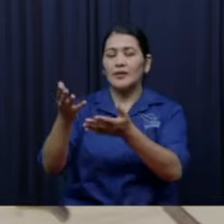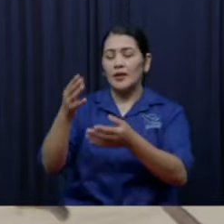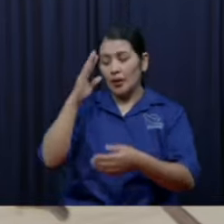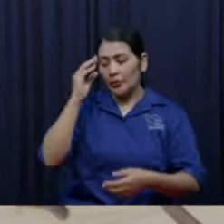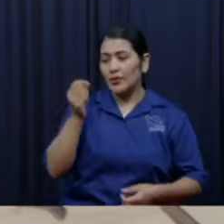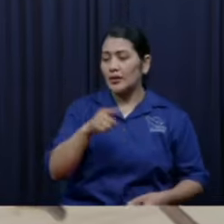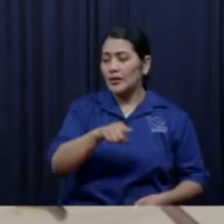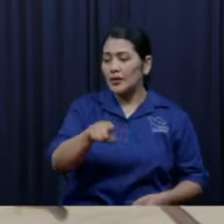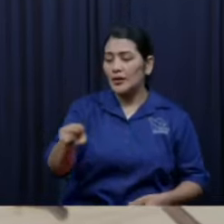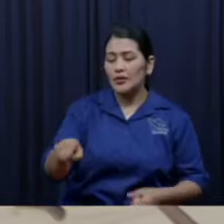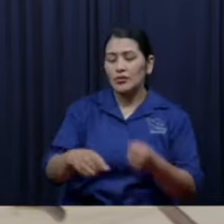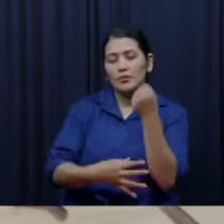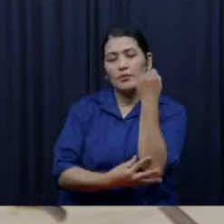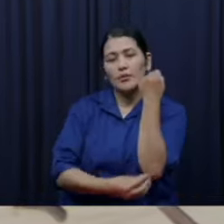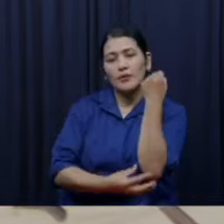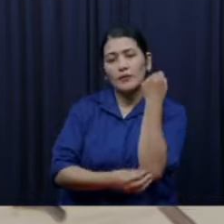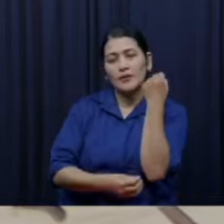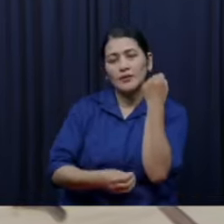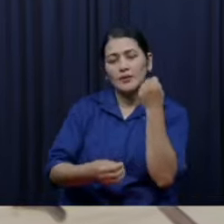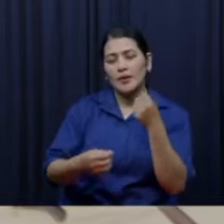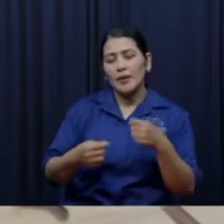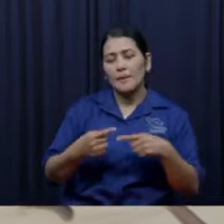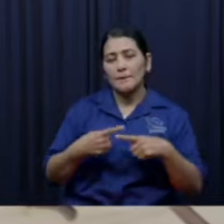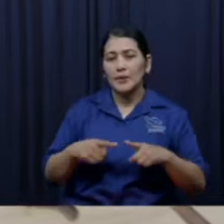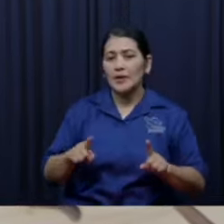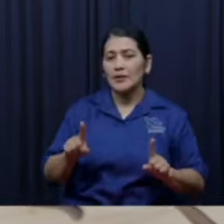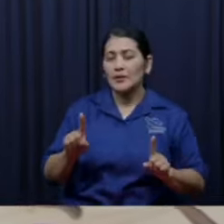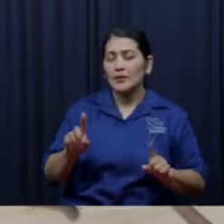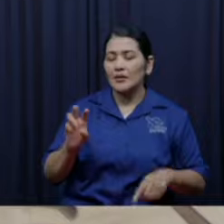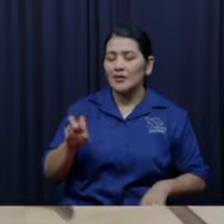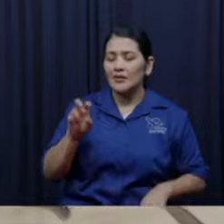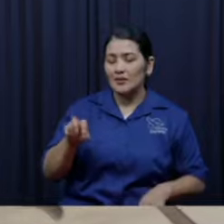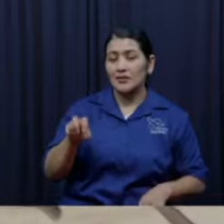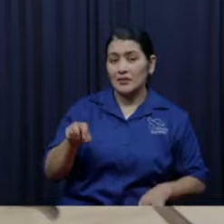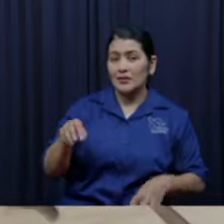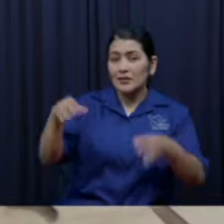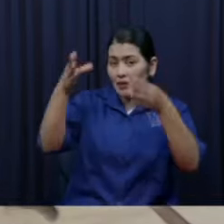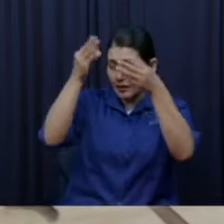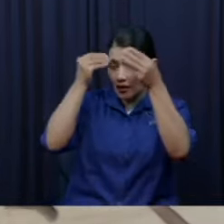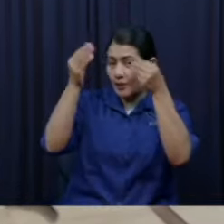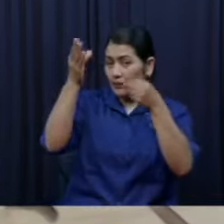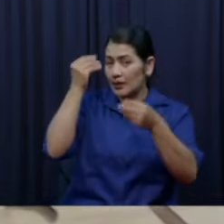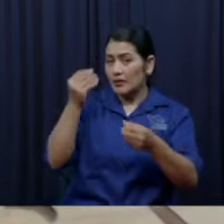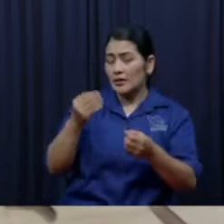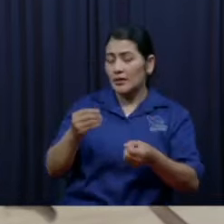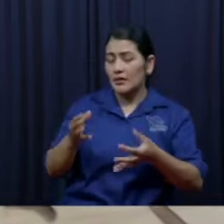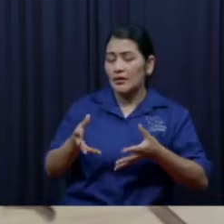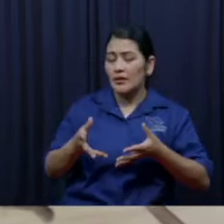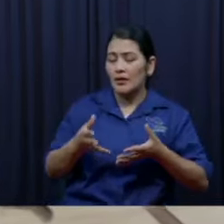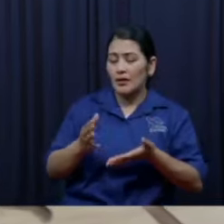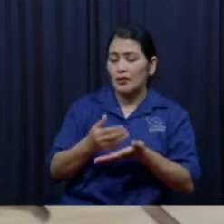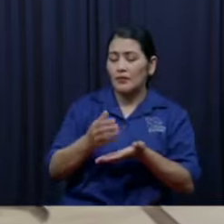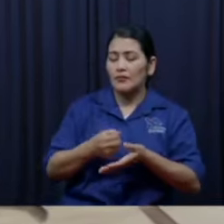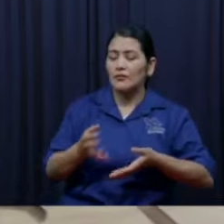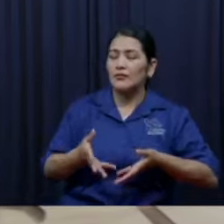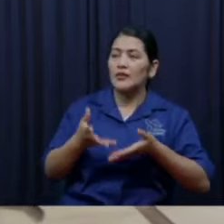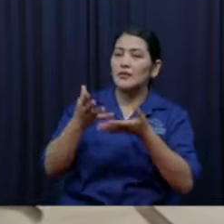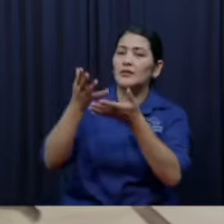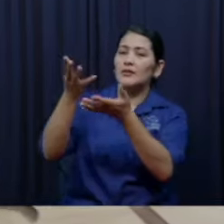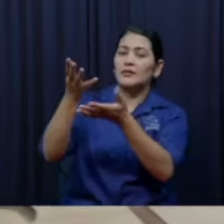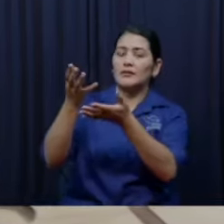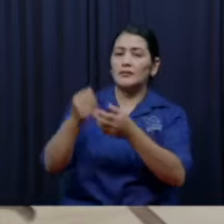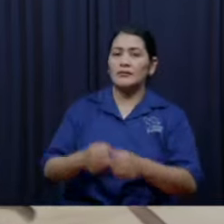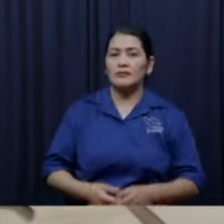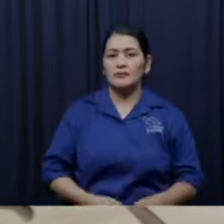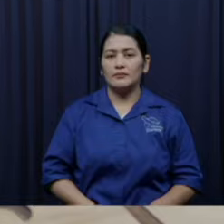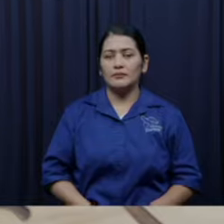nos mandaron porque uno rápido piensa entonces hay que levantar aquí una ofrenda y se los llevamos porque son tan pobres pero no fue lo